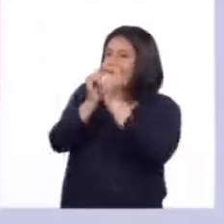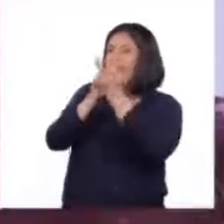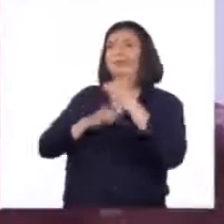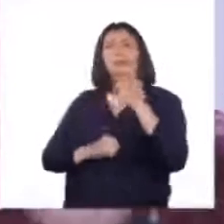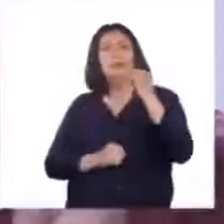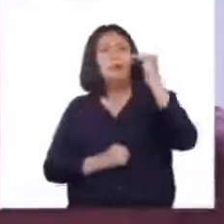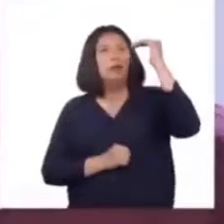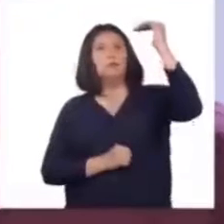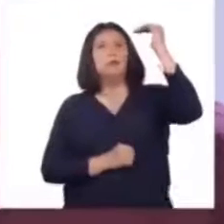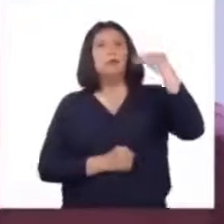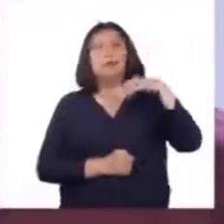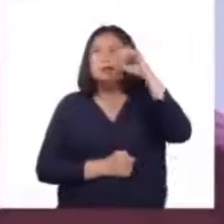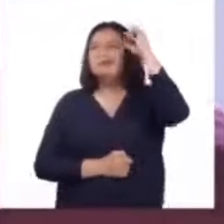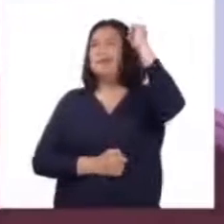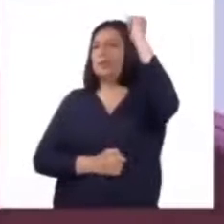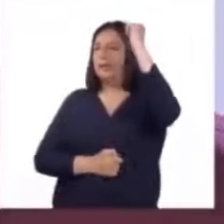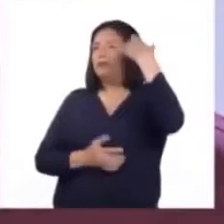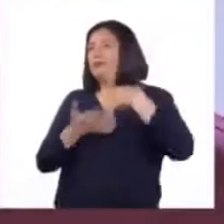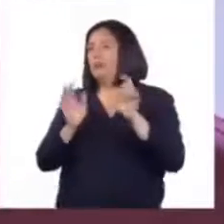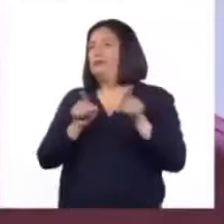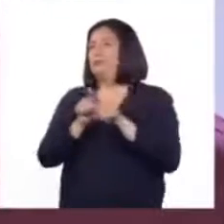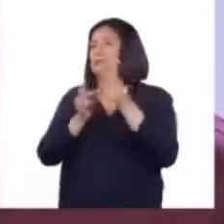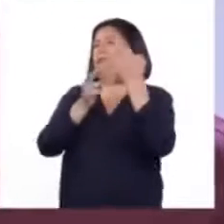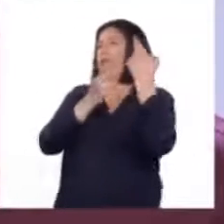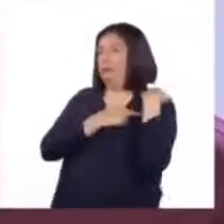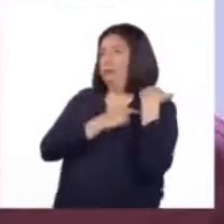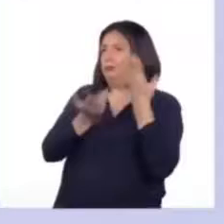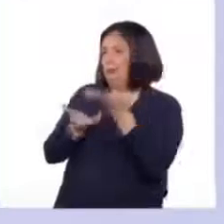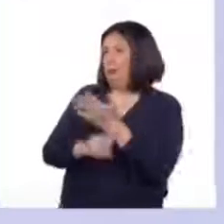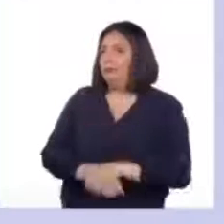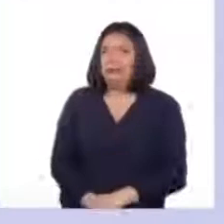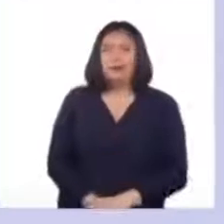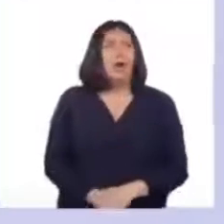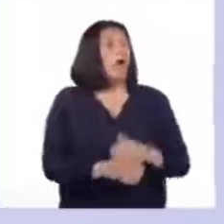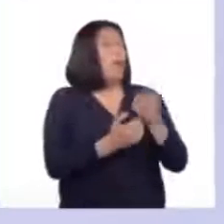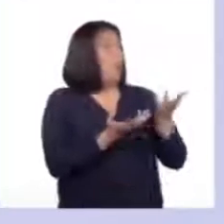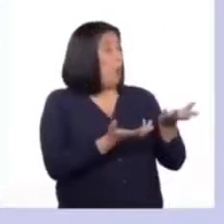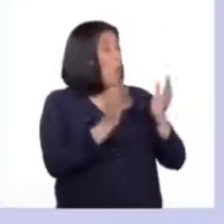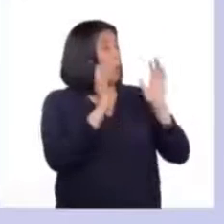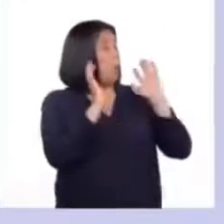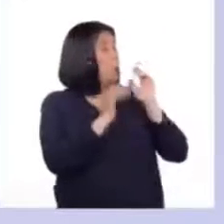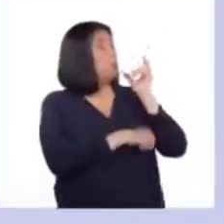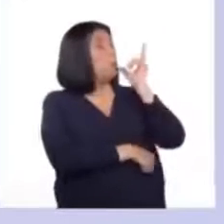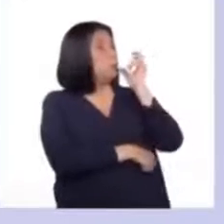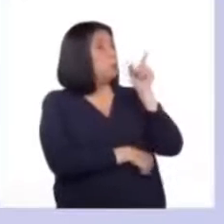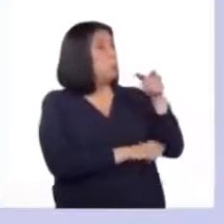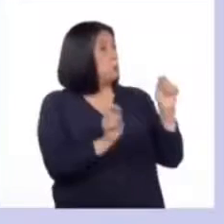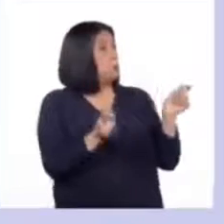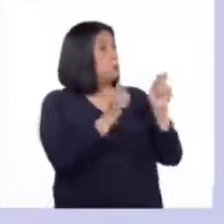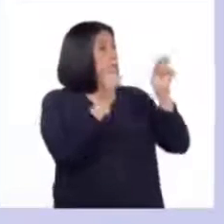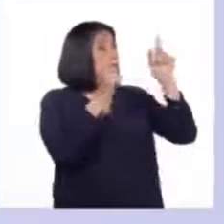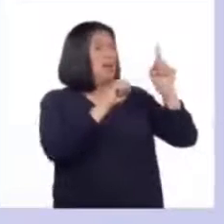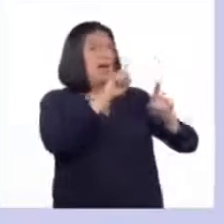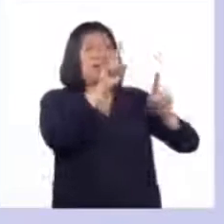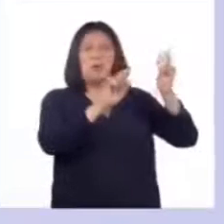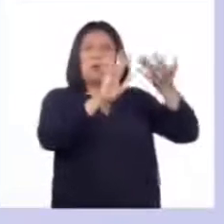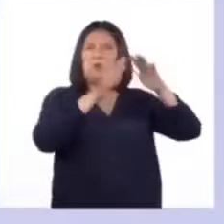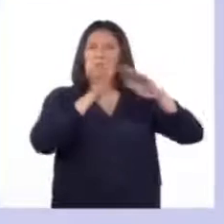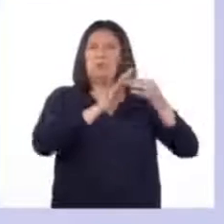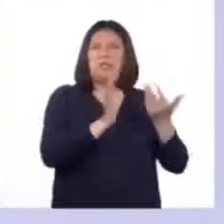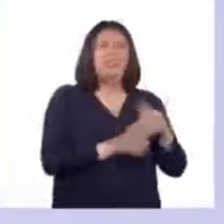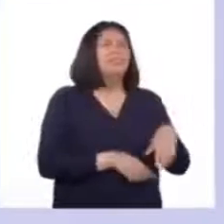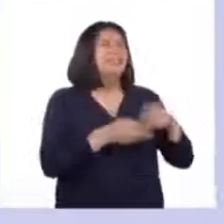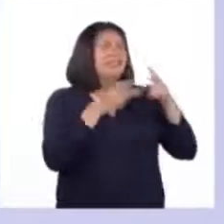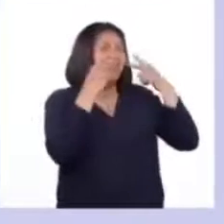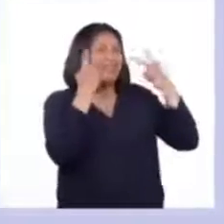adultos con derechos y nuevas responsabilidades. He escuchado de este tipo de celebraciones en algunas comunidades de la